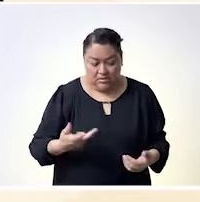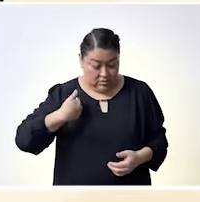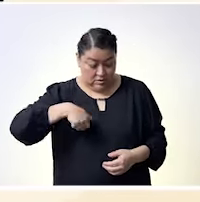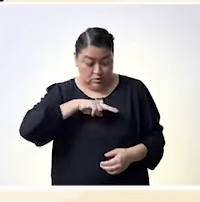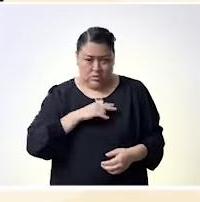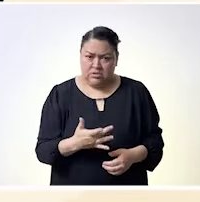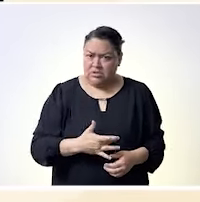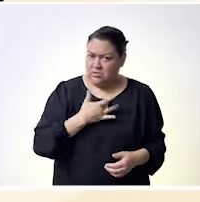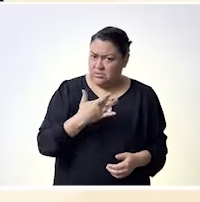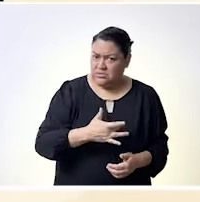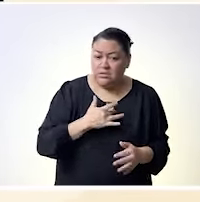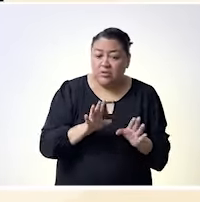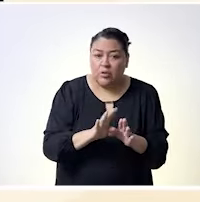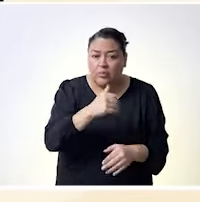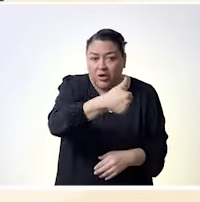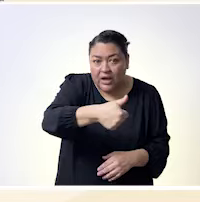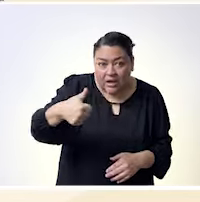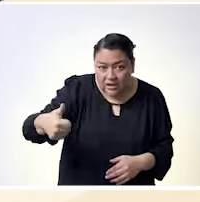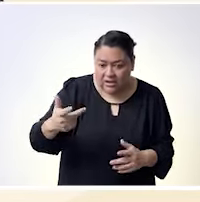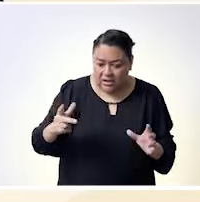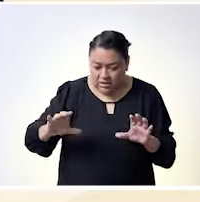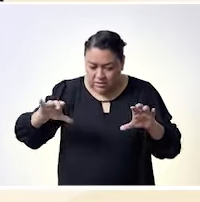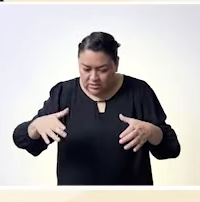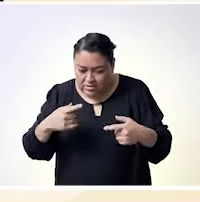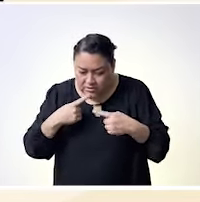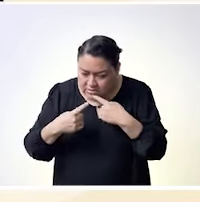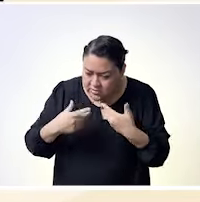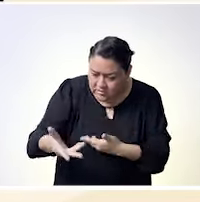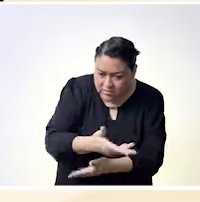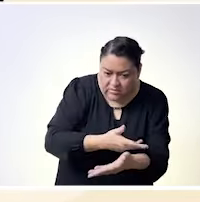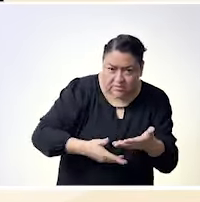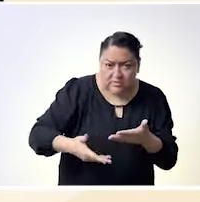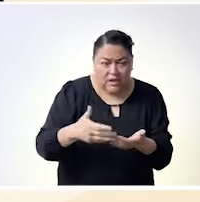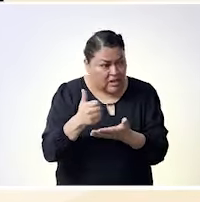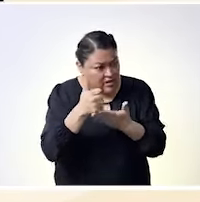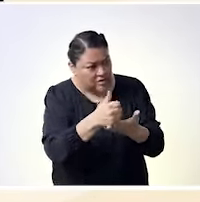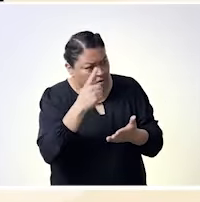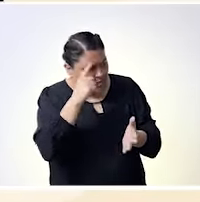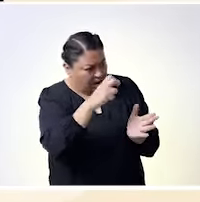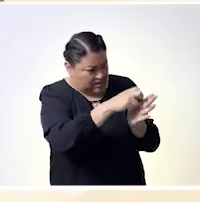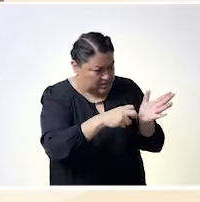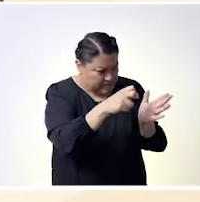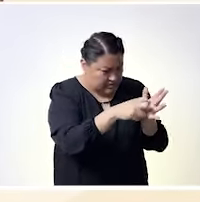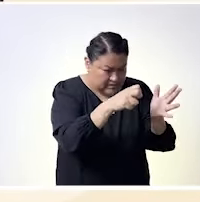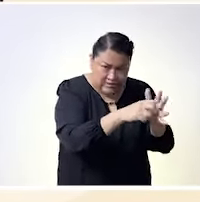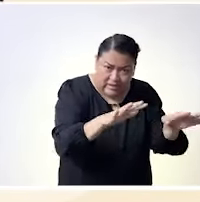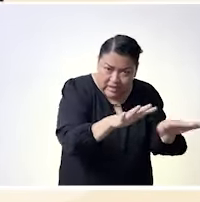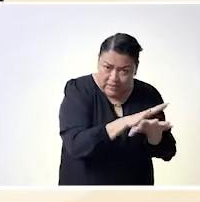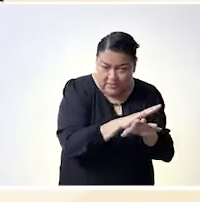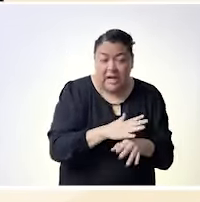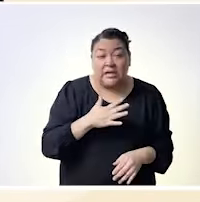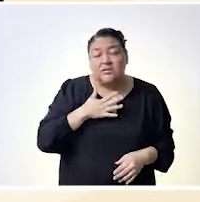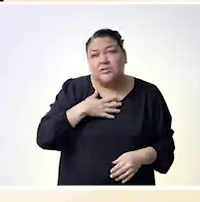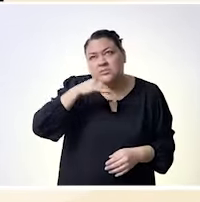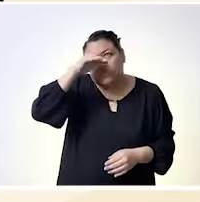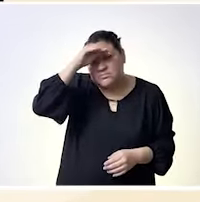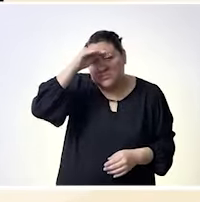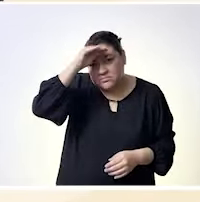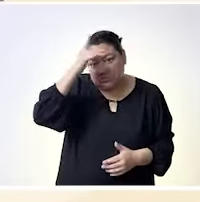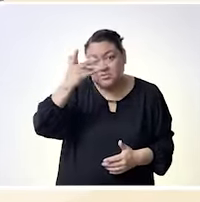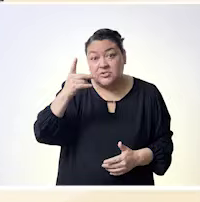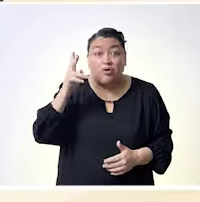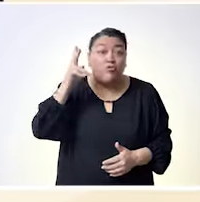parejo para todos ¿no? en este en esta ilustración voy a decir meme pero ya yo tengo mis años desde antes de esta ilustración que donde vemos